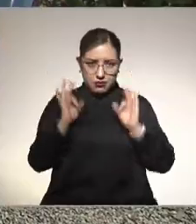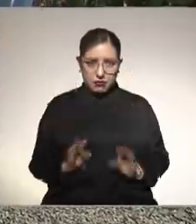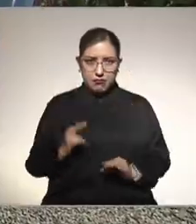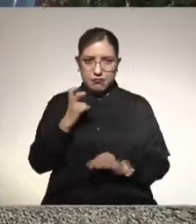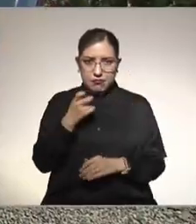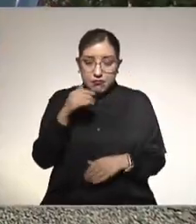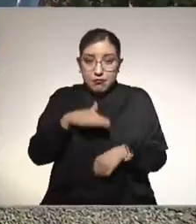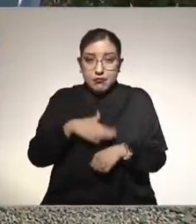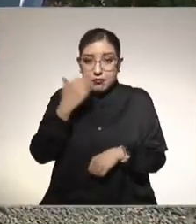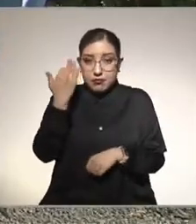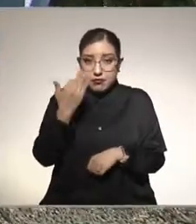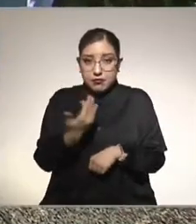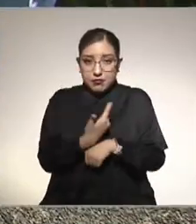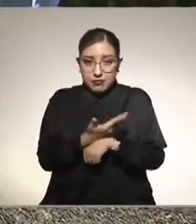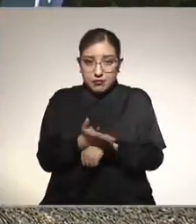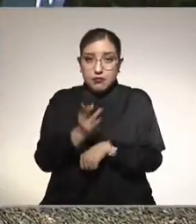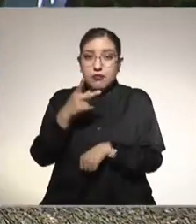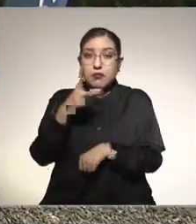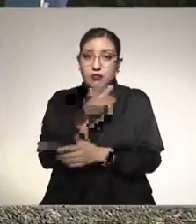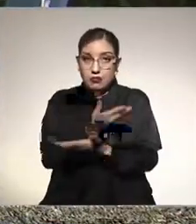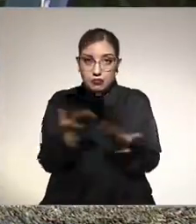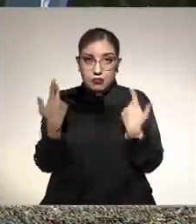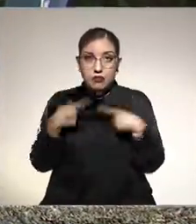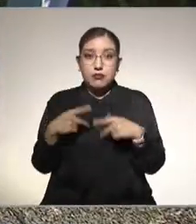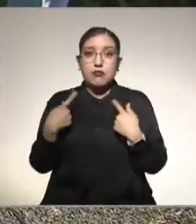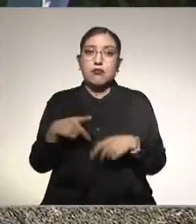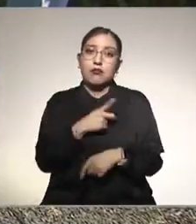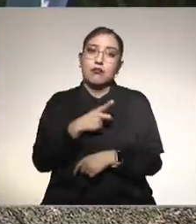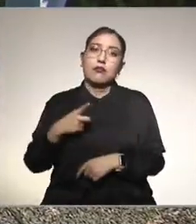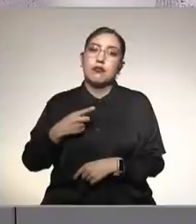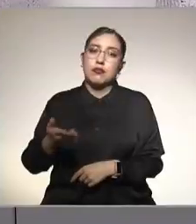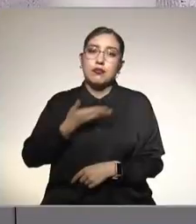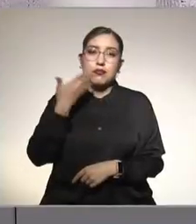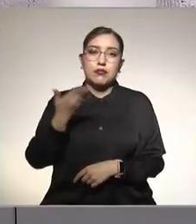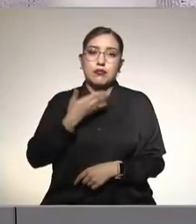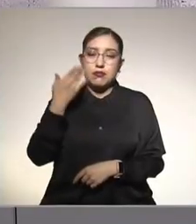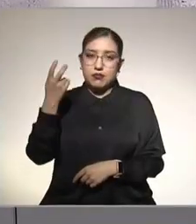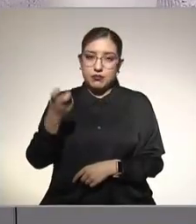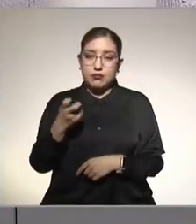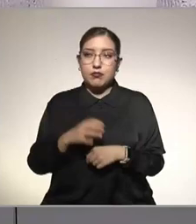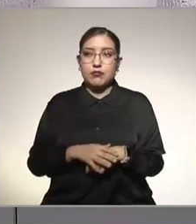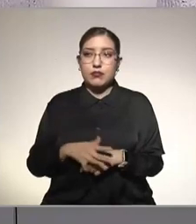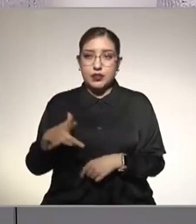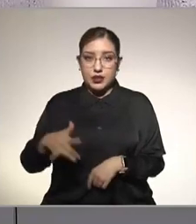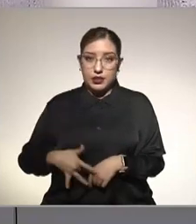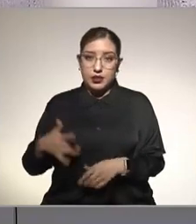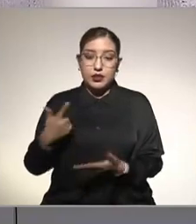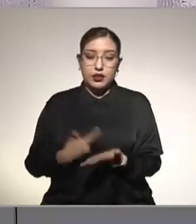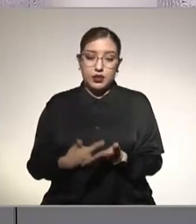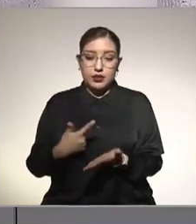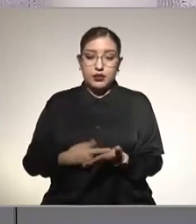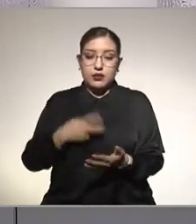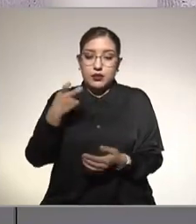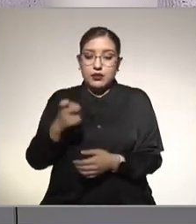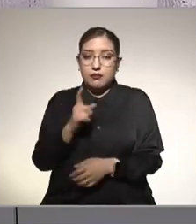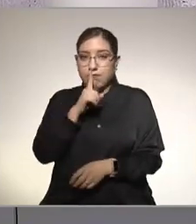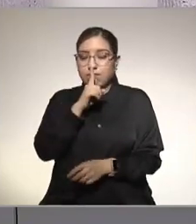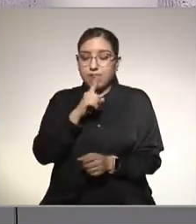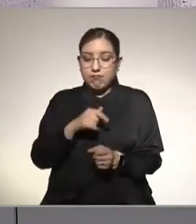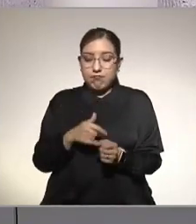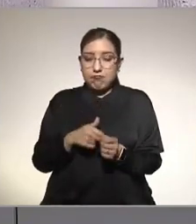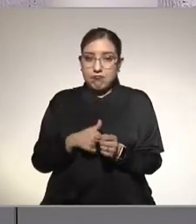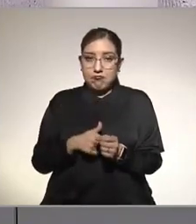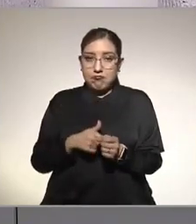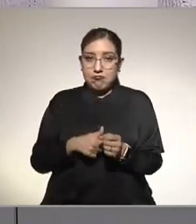solamente una meta sino algo que los pacientes mantengan ya a largo plazo el hígado graso es una enfermedad que es silenciosa hasta que no hay